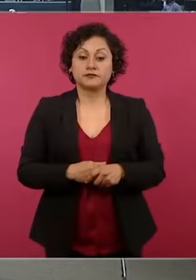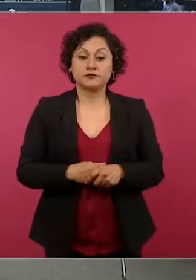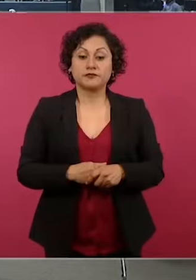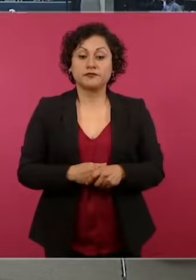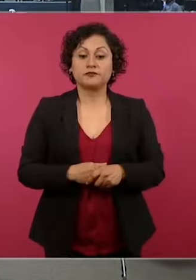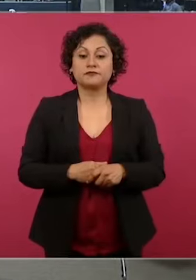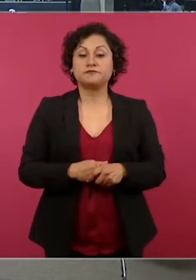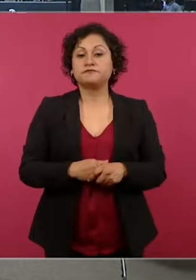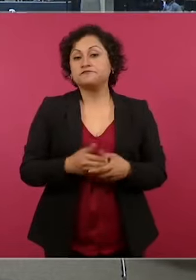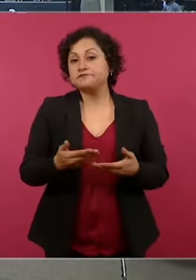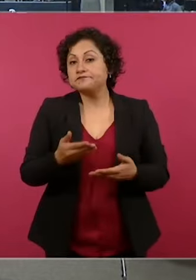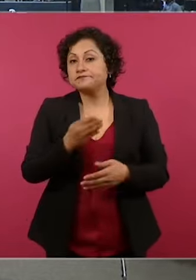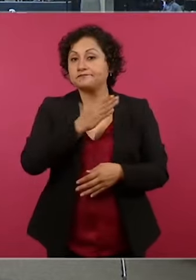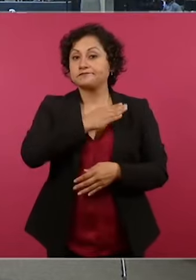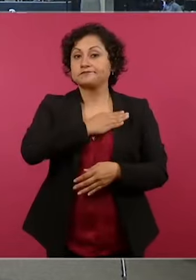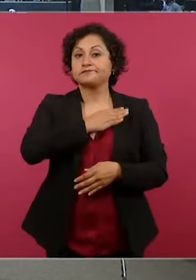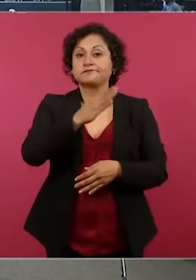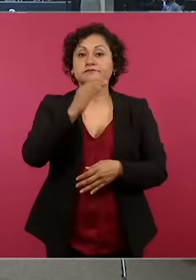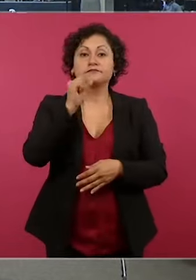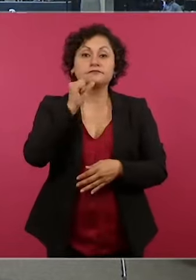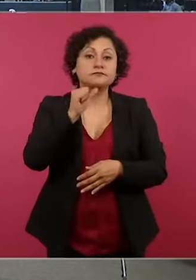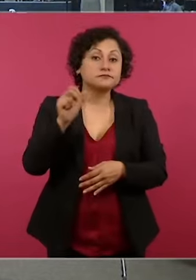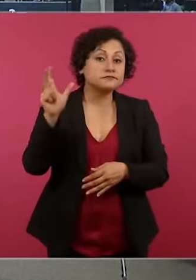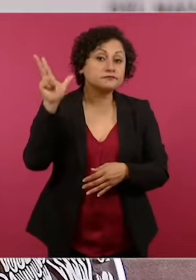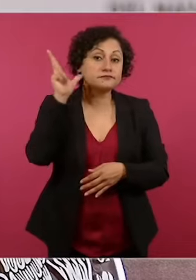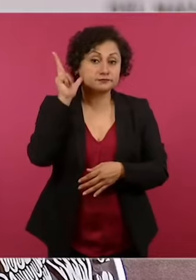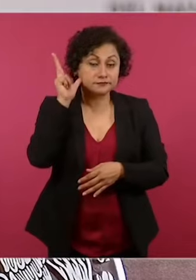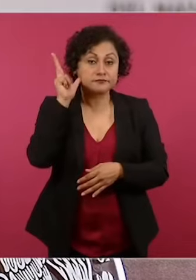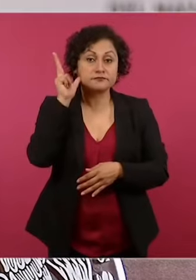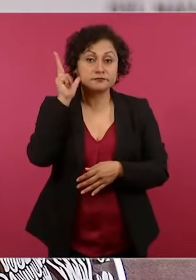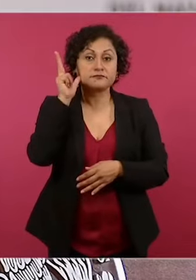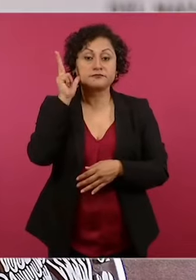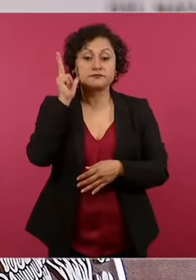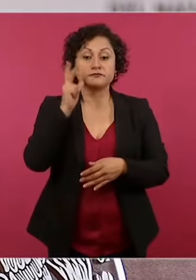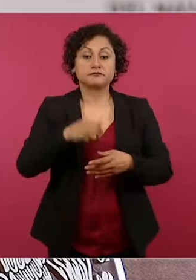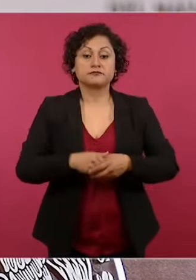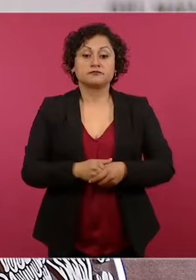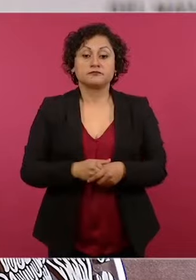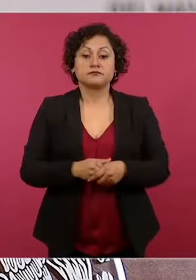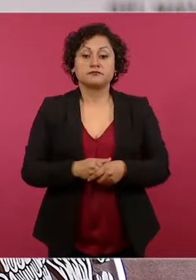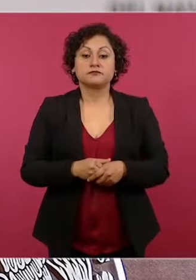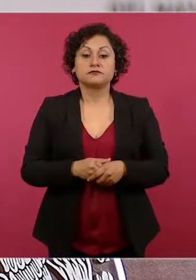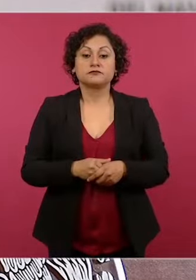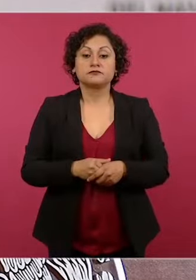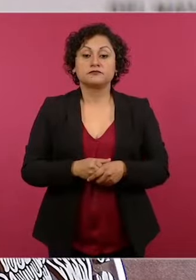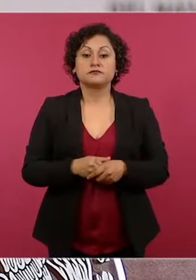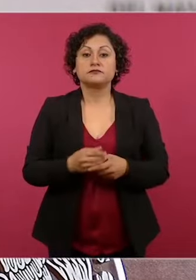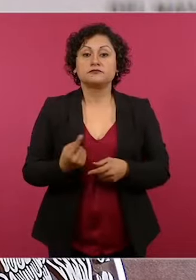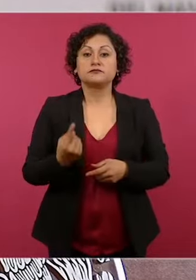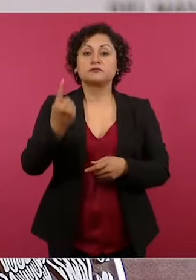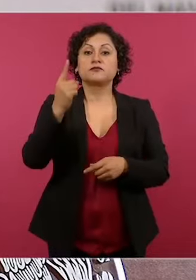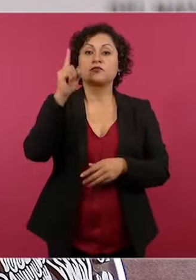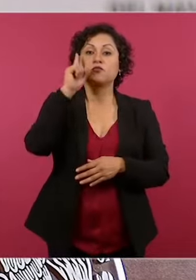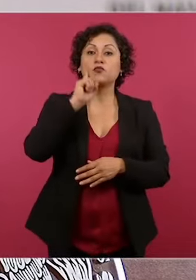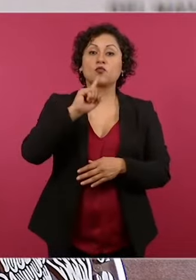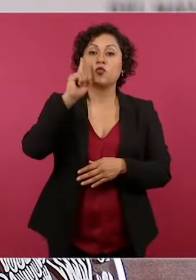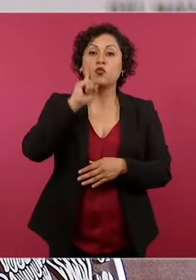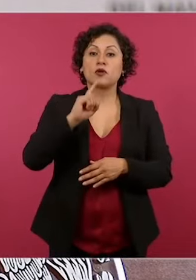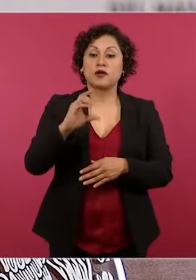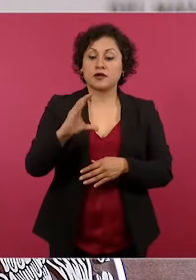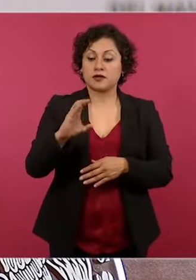Bueno, el día de antier, esta señora Ceci Flores